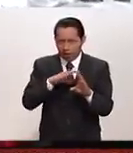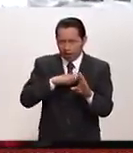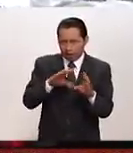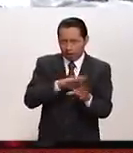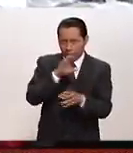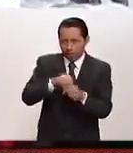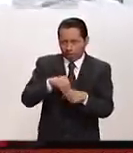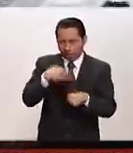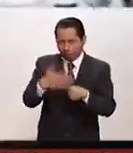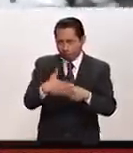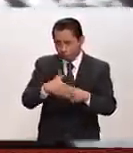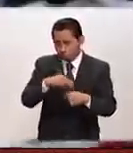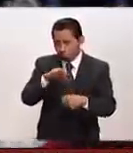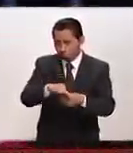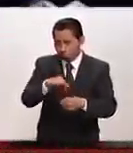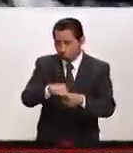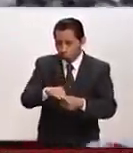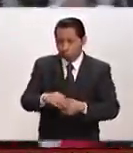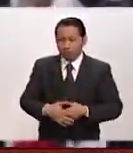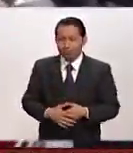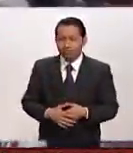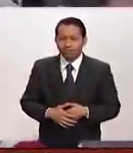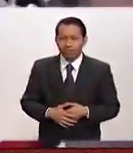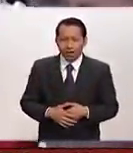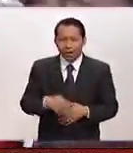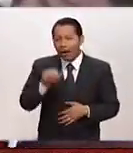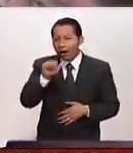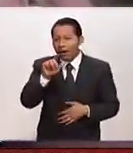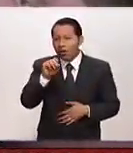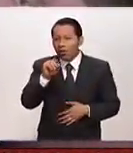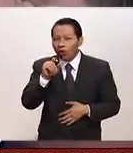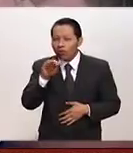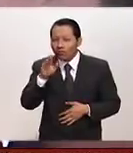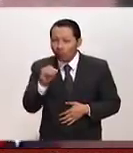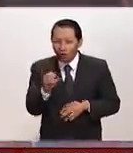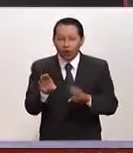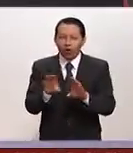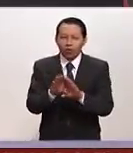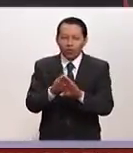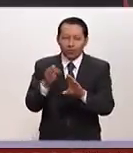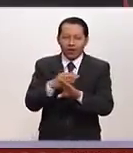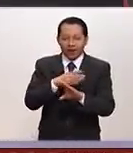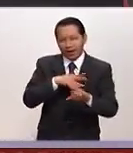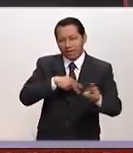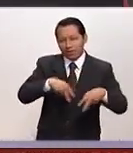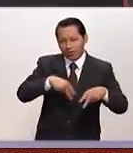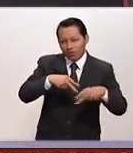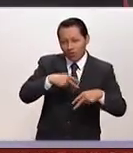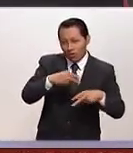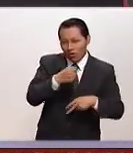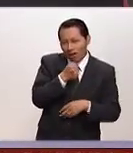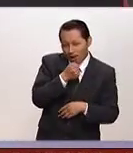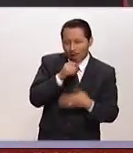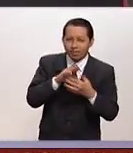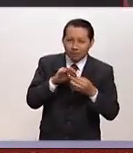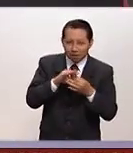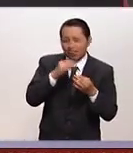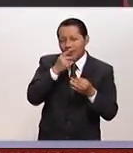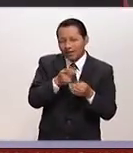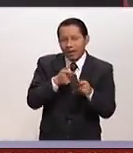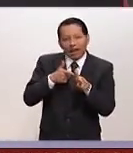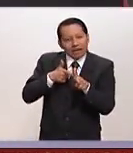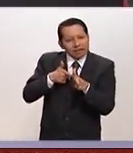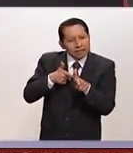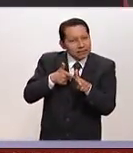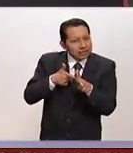materia electoral. Como diría el clásico Adolfo, el clásico narrador del fútbol, esto no se acaba hasta que se acaba, especialmente